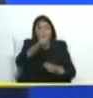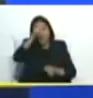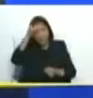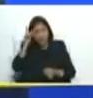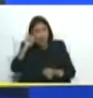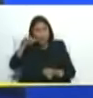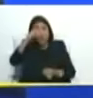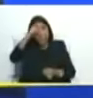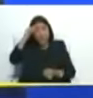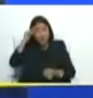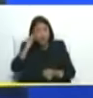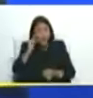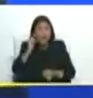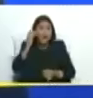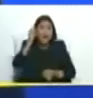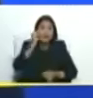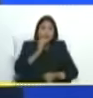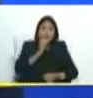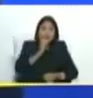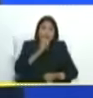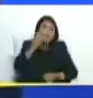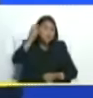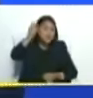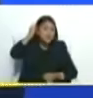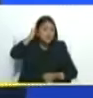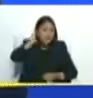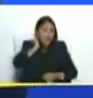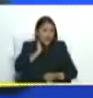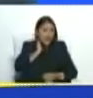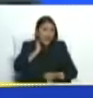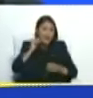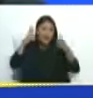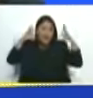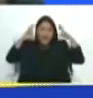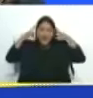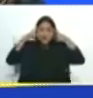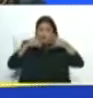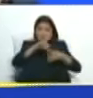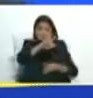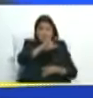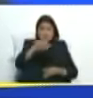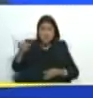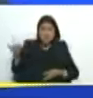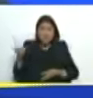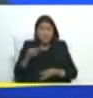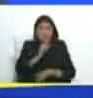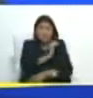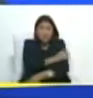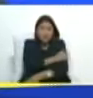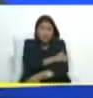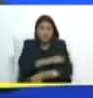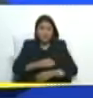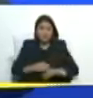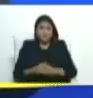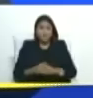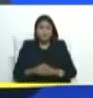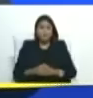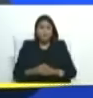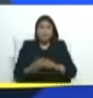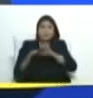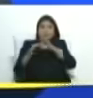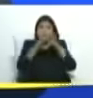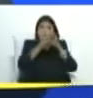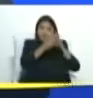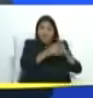el Julio Borges el Capriles la Machado el Ledesma los mismos operadores de siempre operadores de la vendepatria